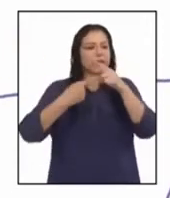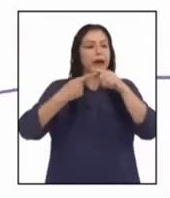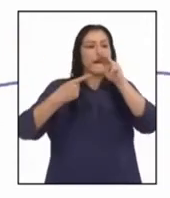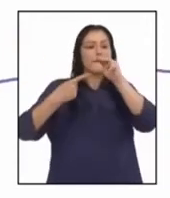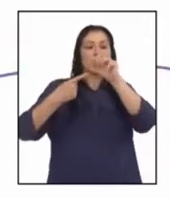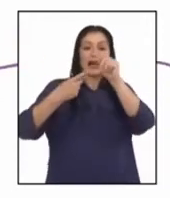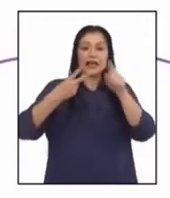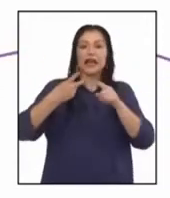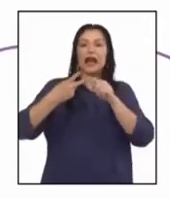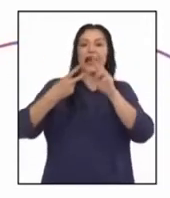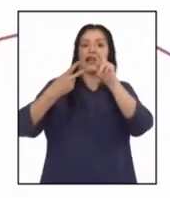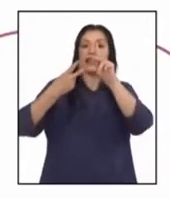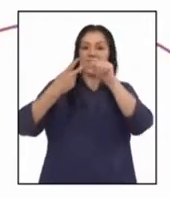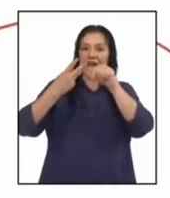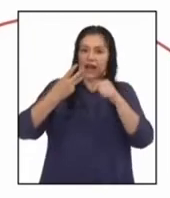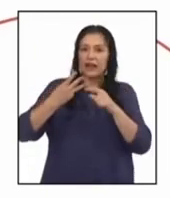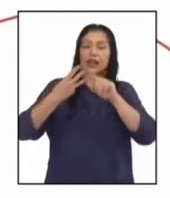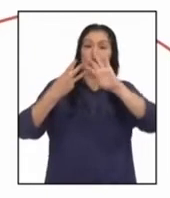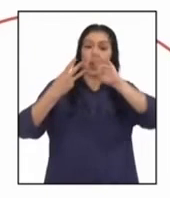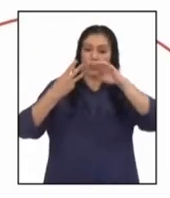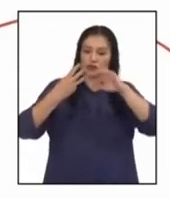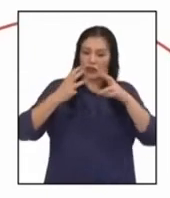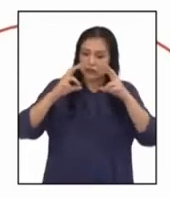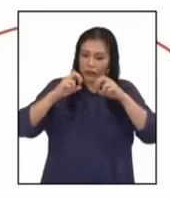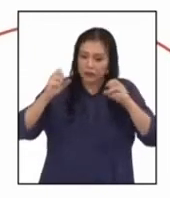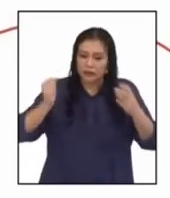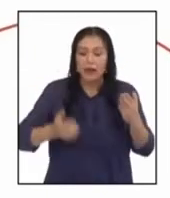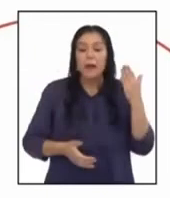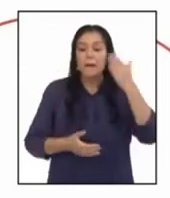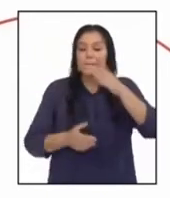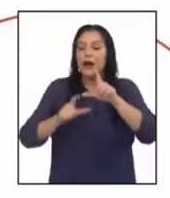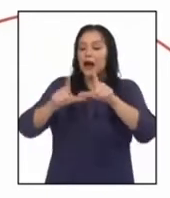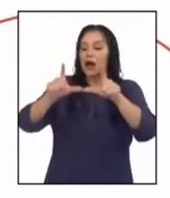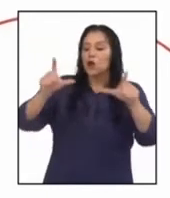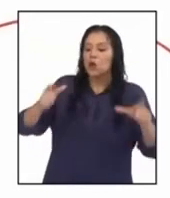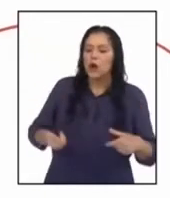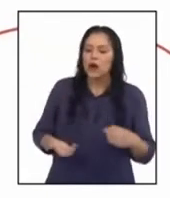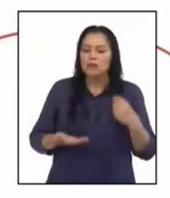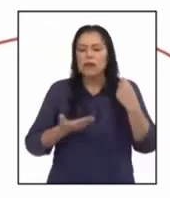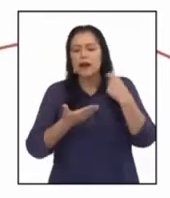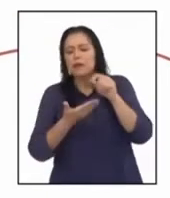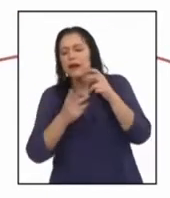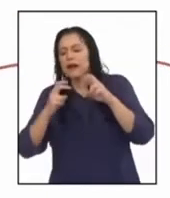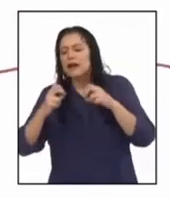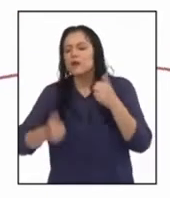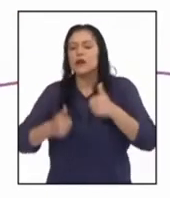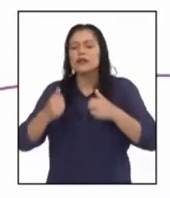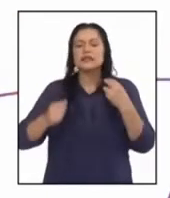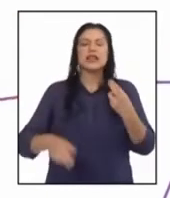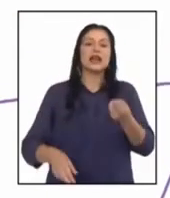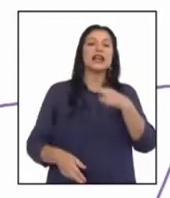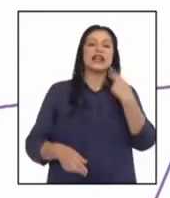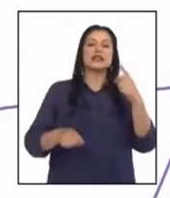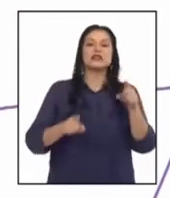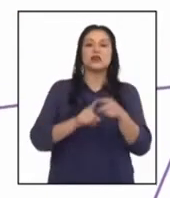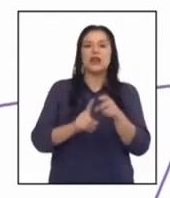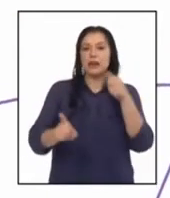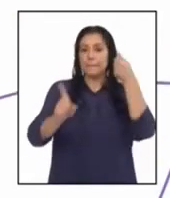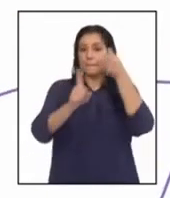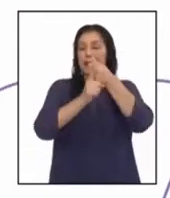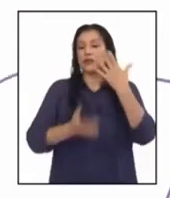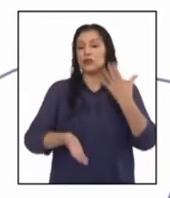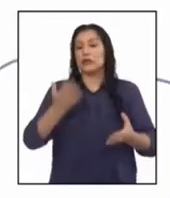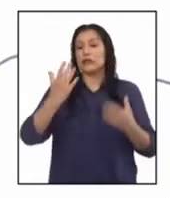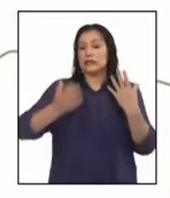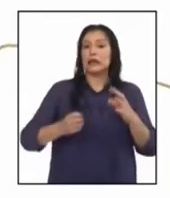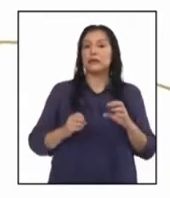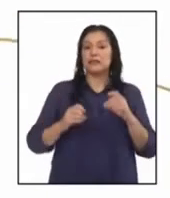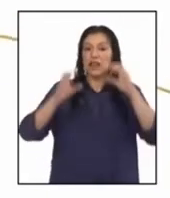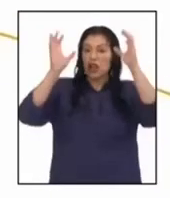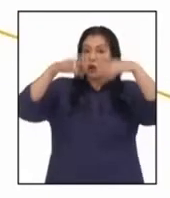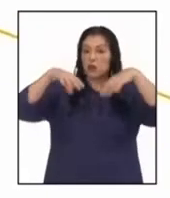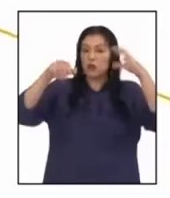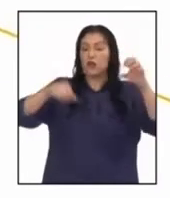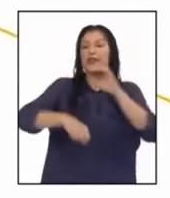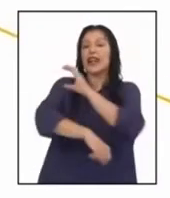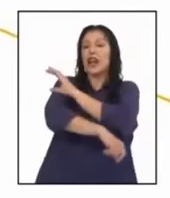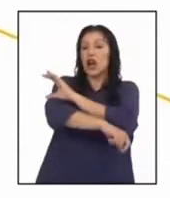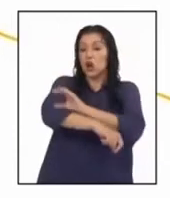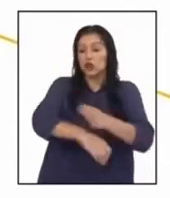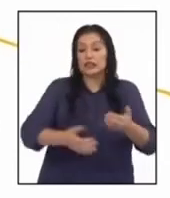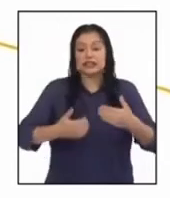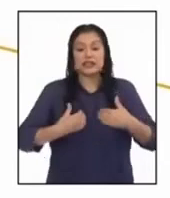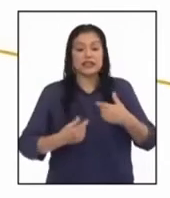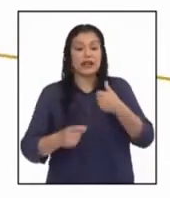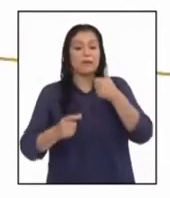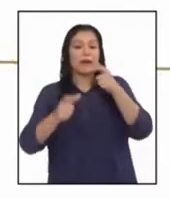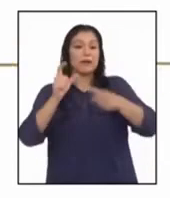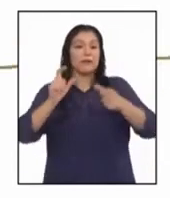María, Liliana y José, acuden al lugar para hacer un estudio sobre el riesgo y el impacto que el niño costero tendría para los pobladores